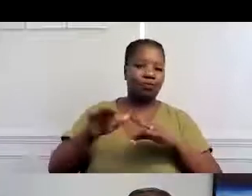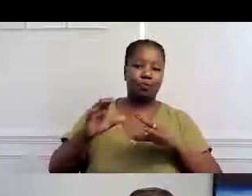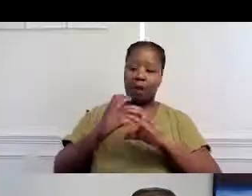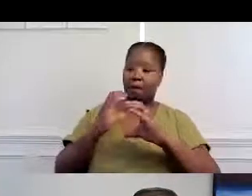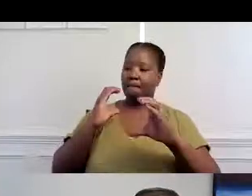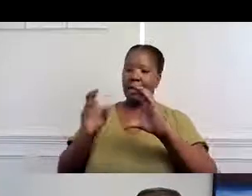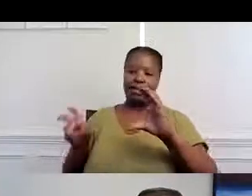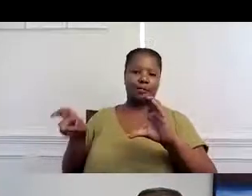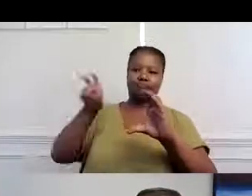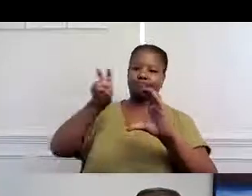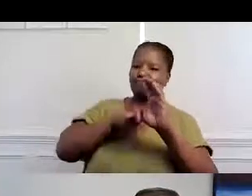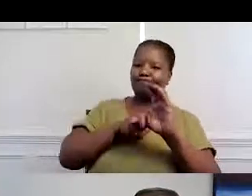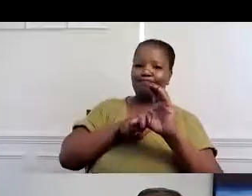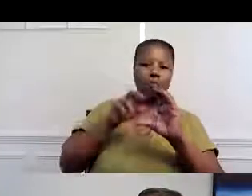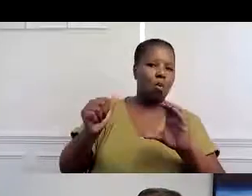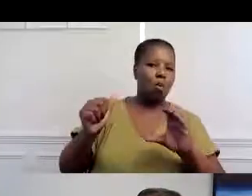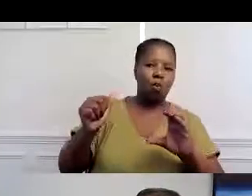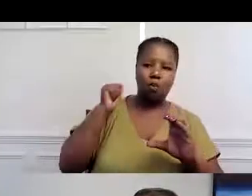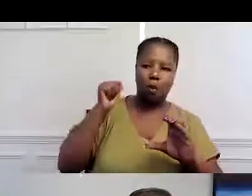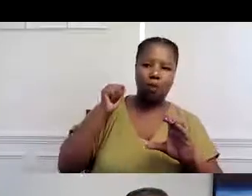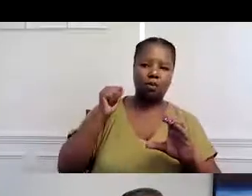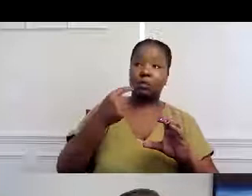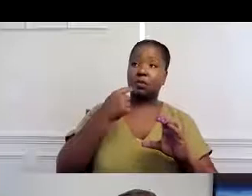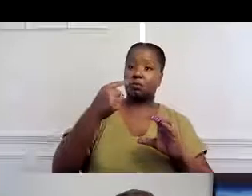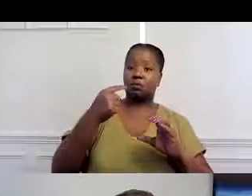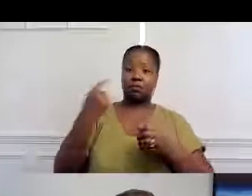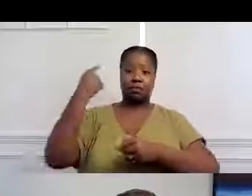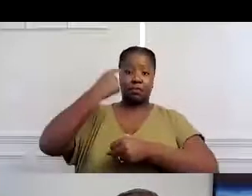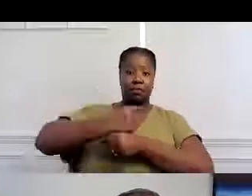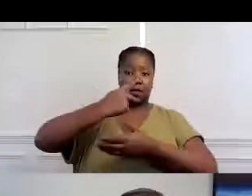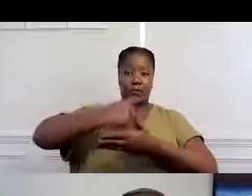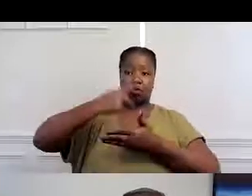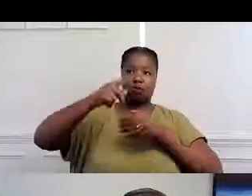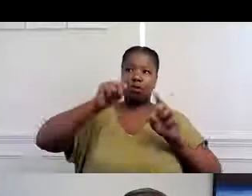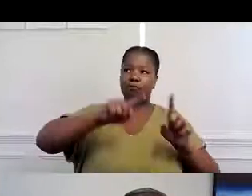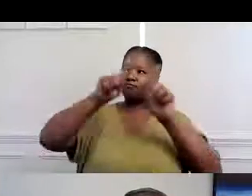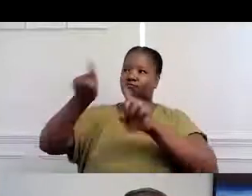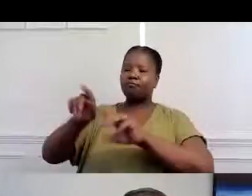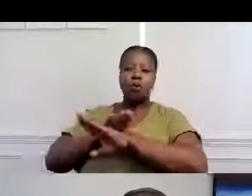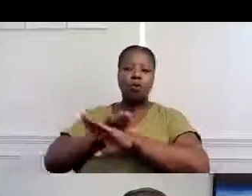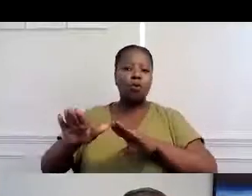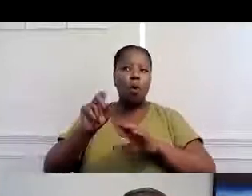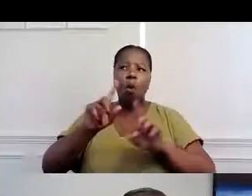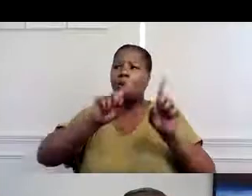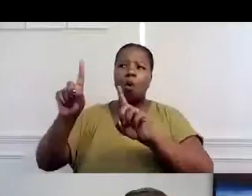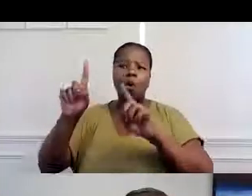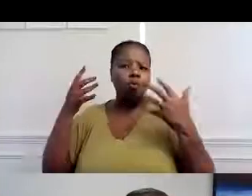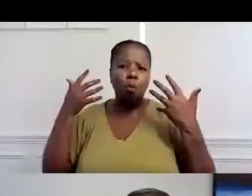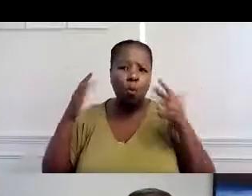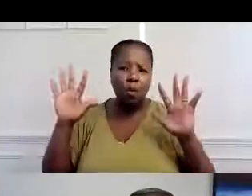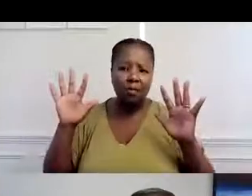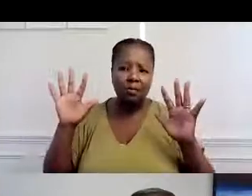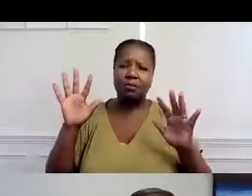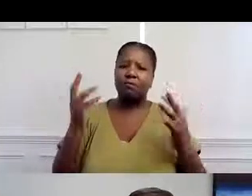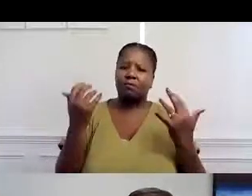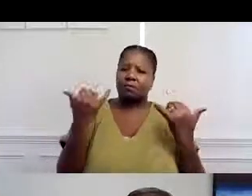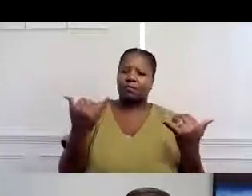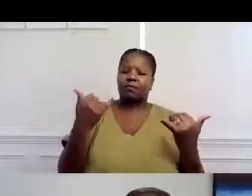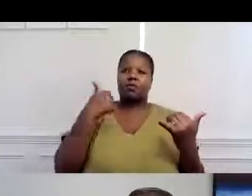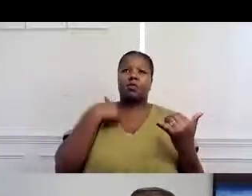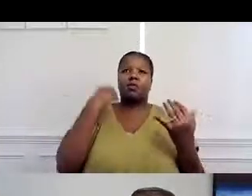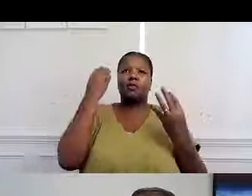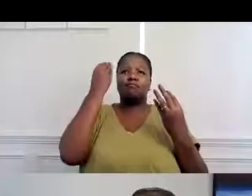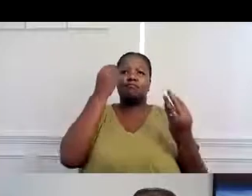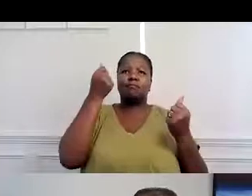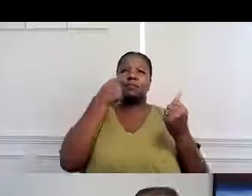iba a subirse al camión o al autobús, discúlpeme. O que no quería irse del programa o no quería asistir al programa.